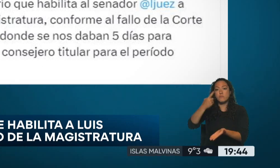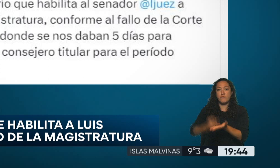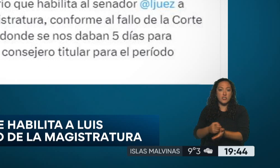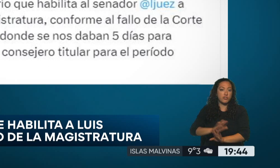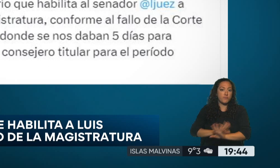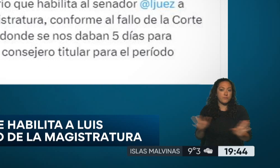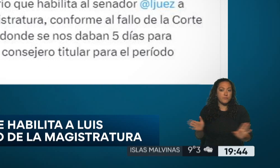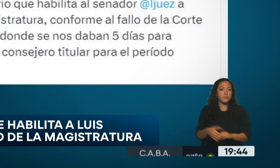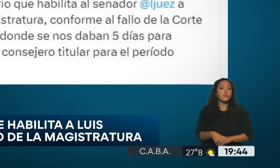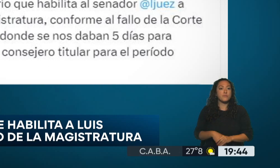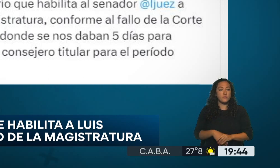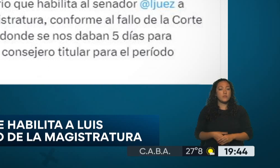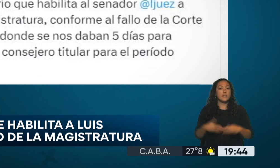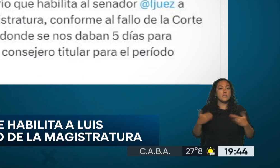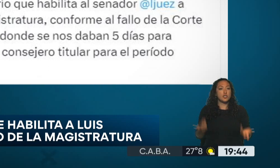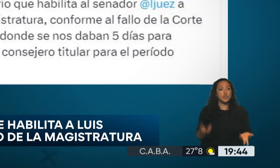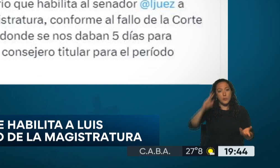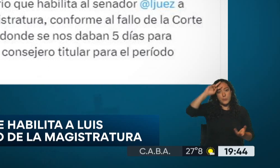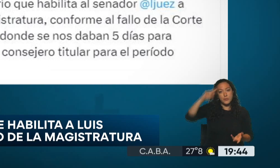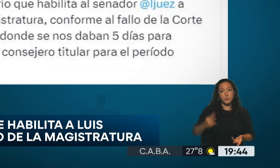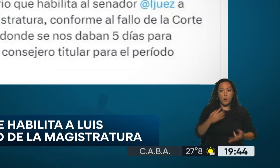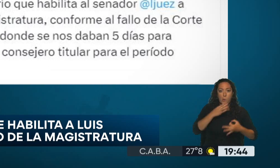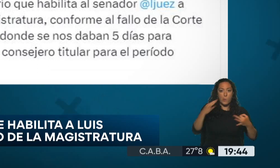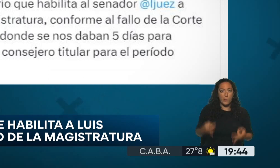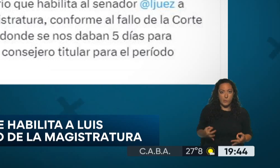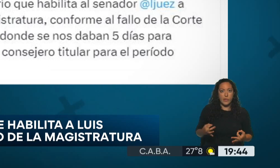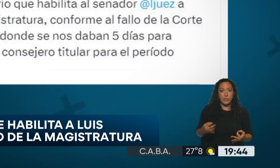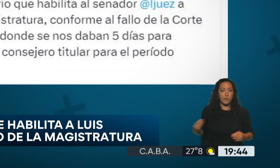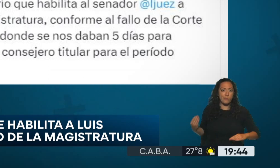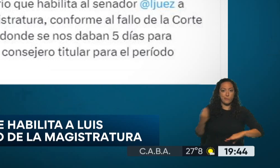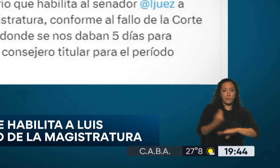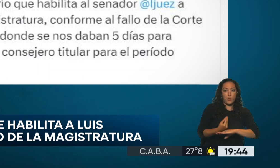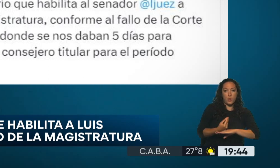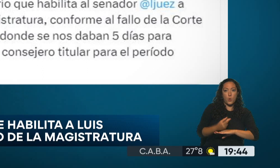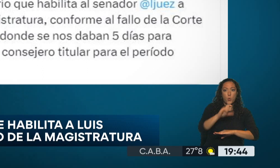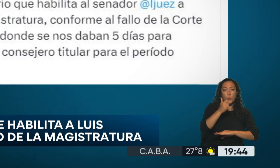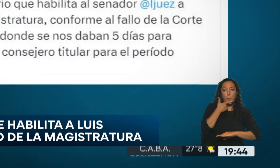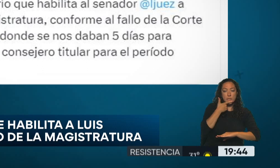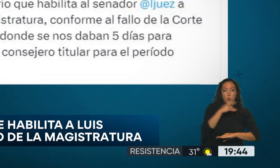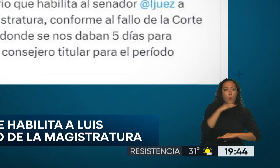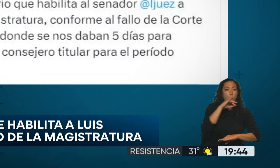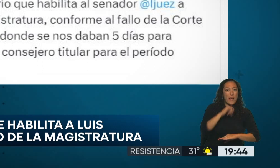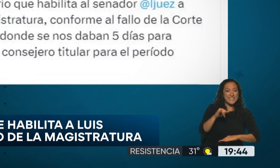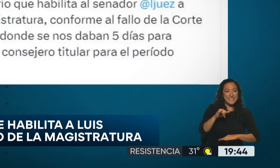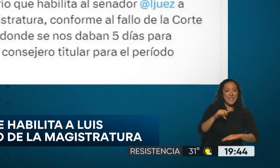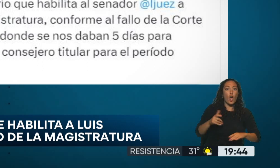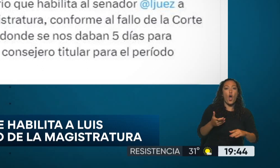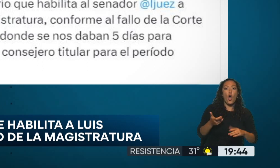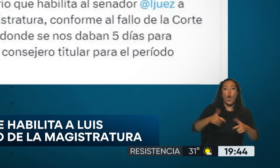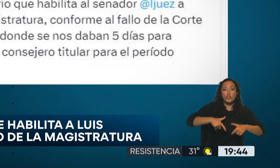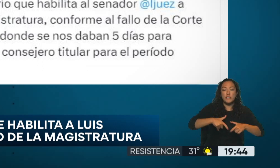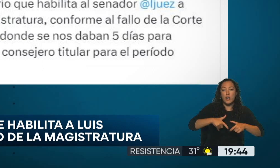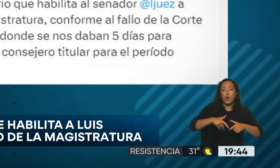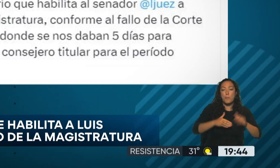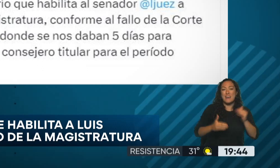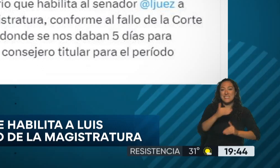así que en cumplimiento, Victoria Villaruel lo designa a Luis Juez en su cargo de consejero al frente del Consejo de la